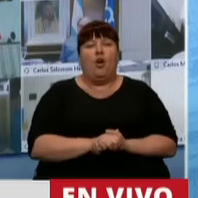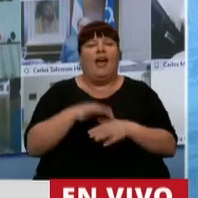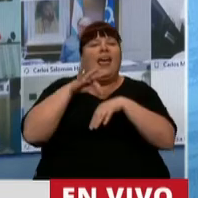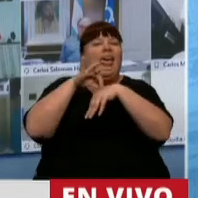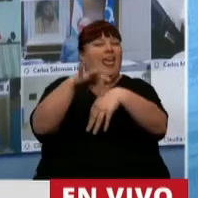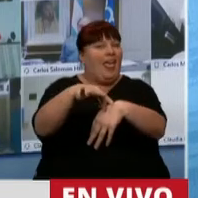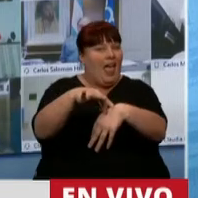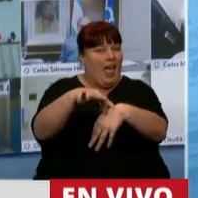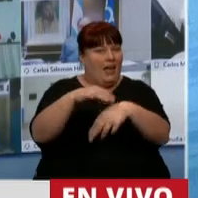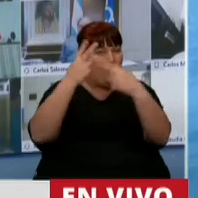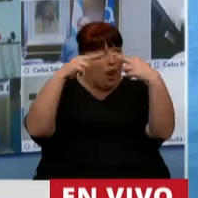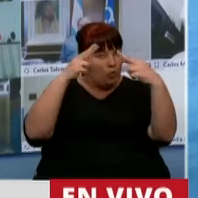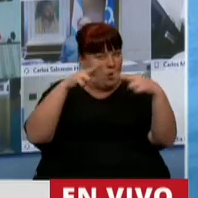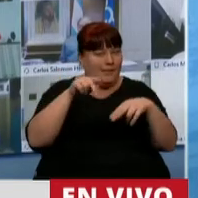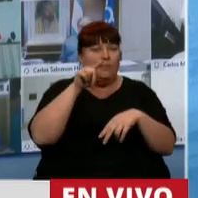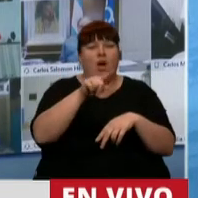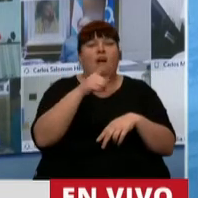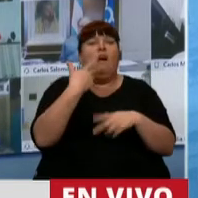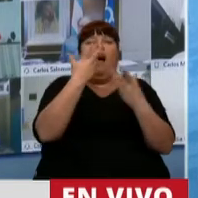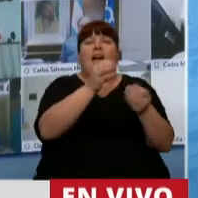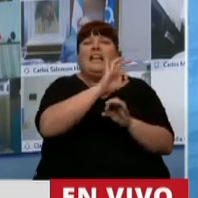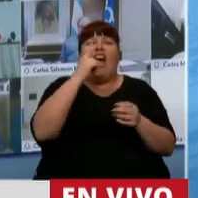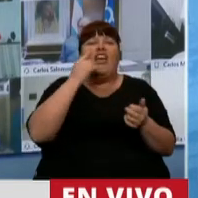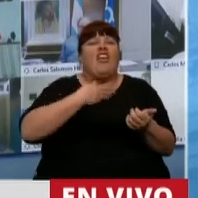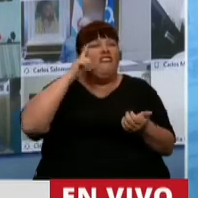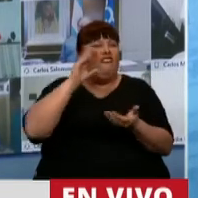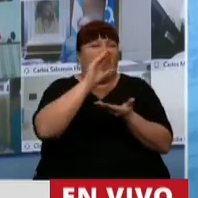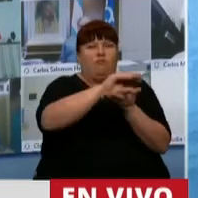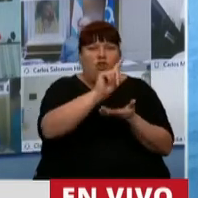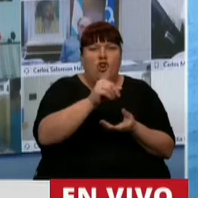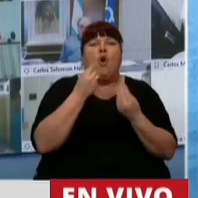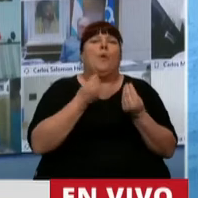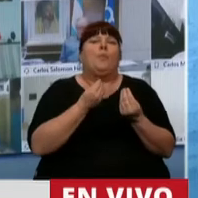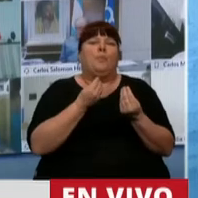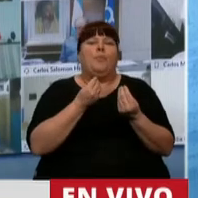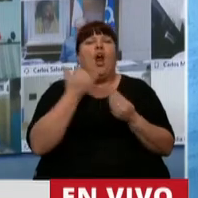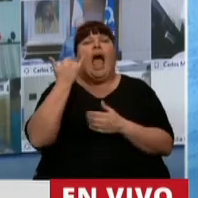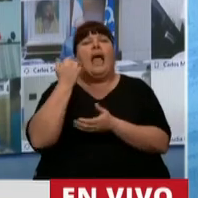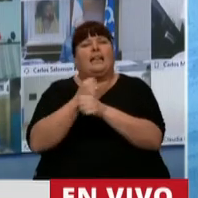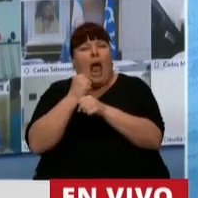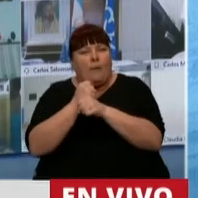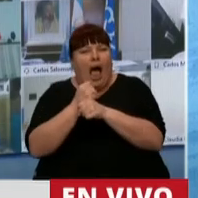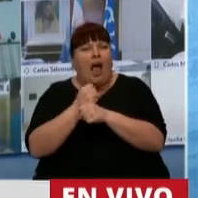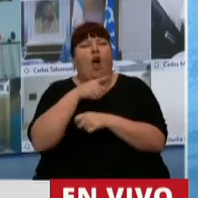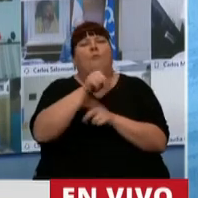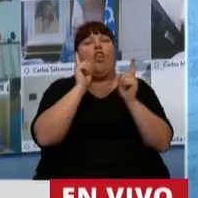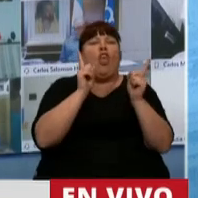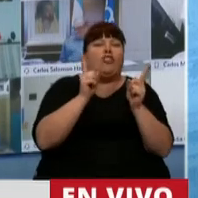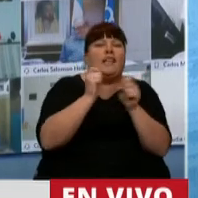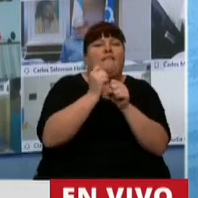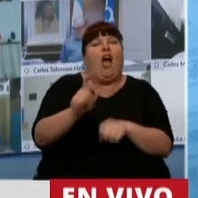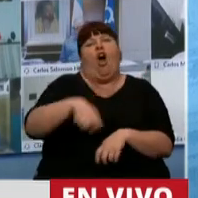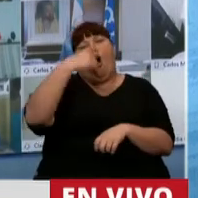guías de turismo que por ahí no recibieron un IFE porque tienen un empleo porque es un docente que se